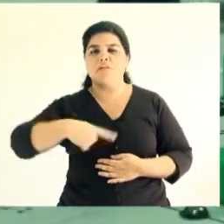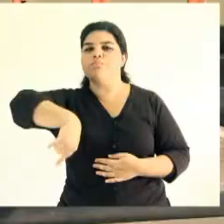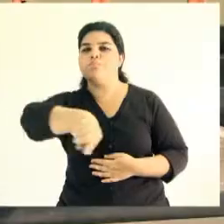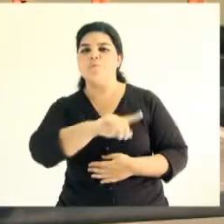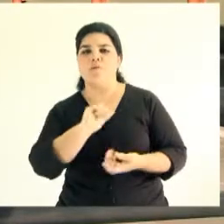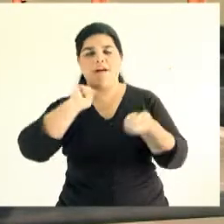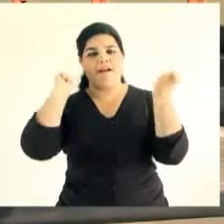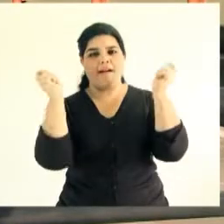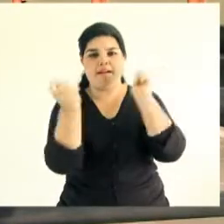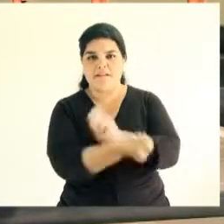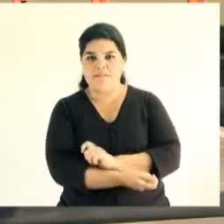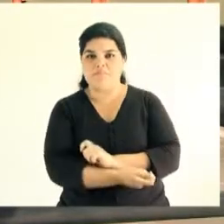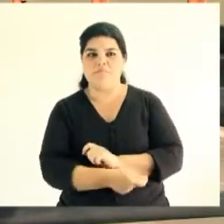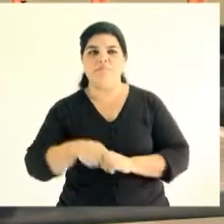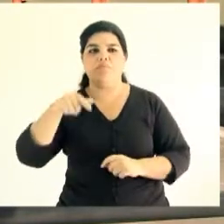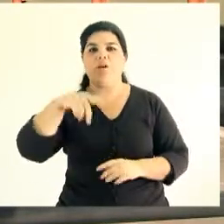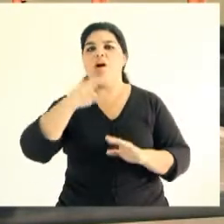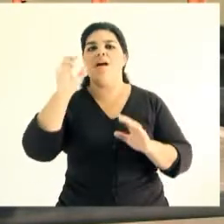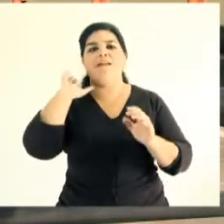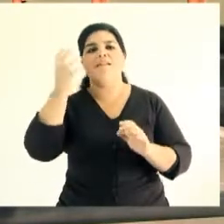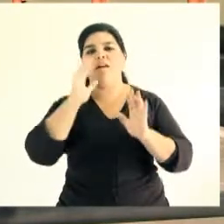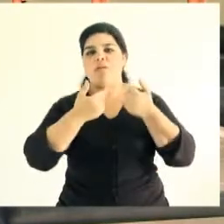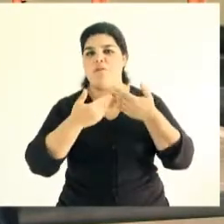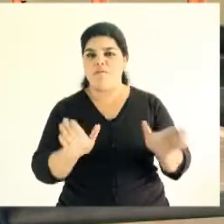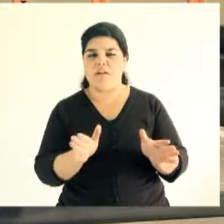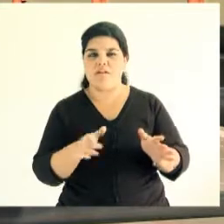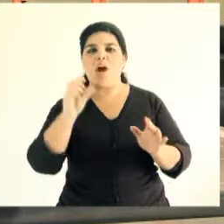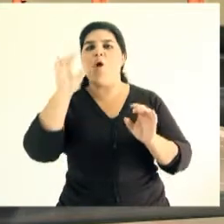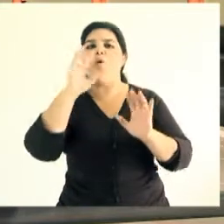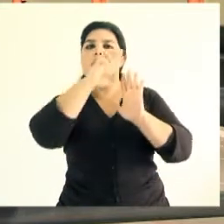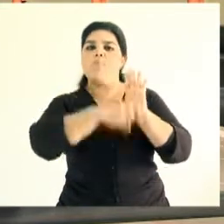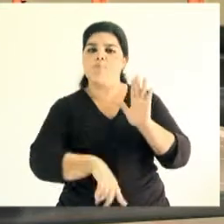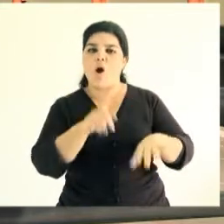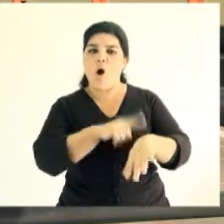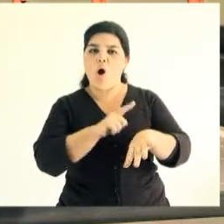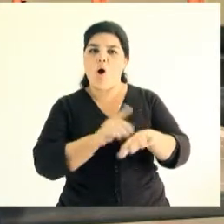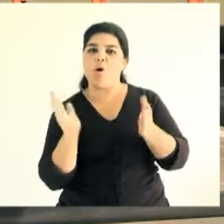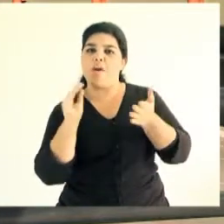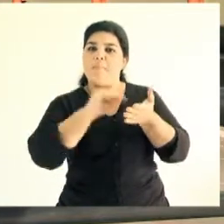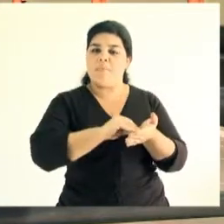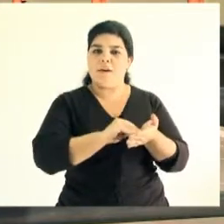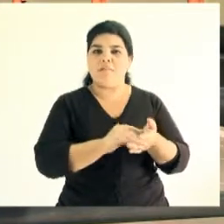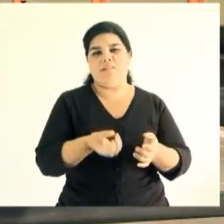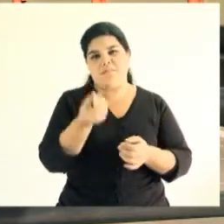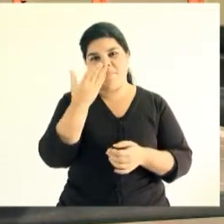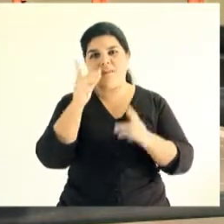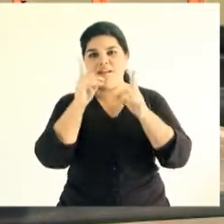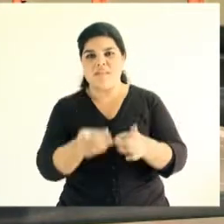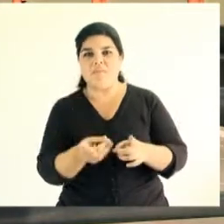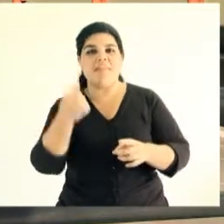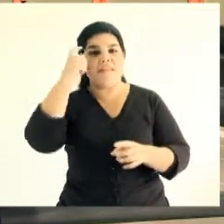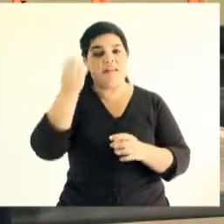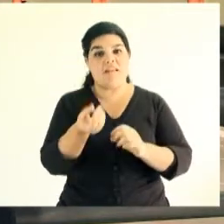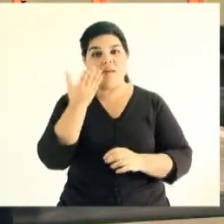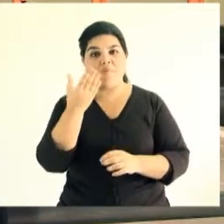Hemos hecho un cambio bastante grande en Radio Abierta hemos ampliado no solamente el horario de programación y ahora vamos de